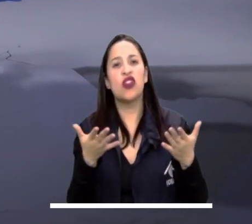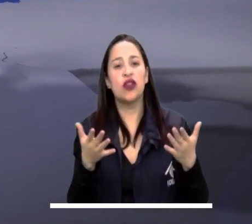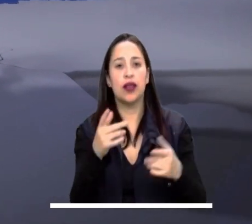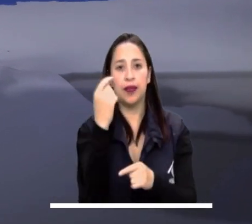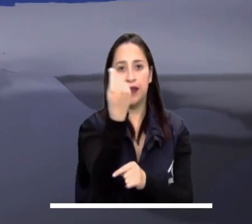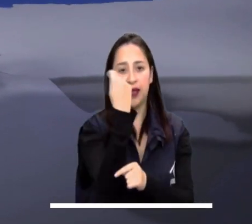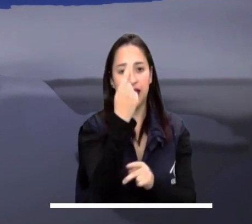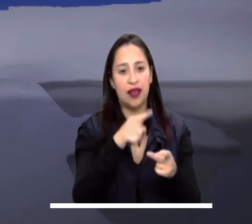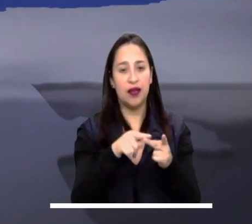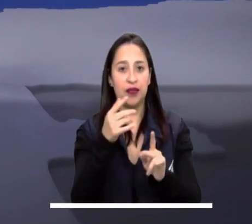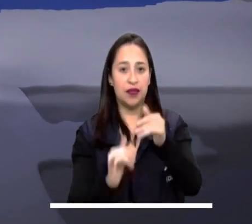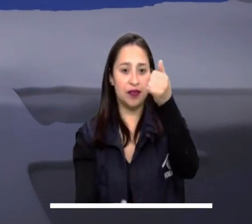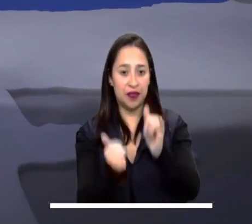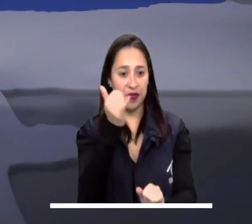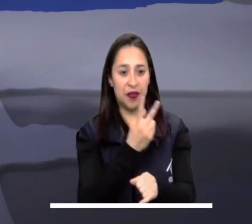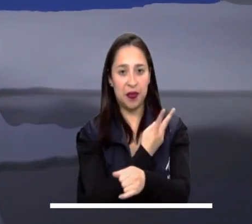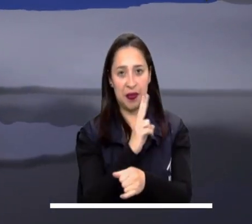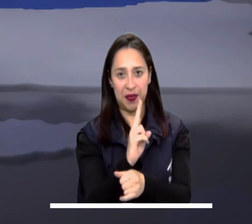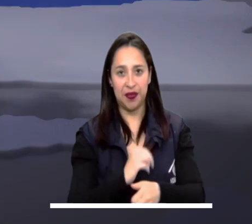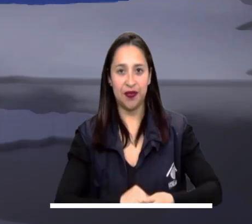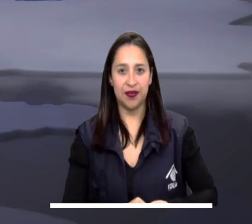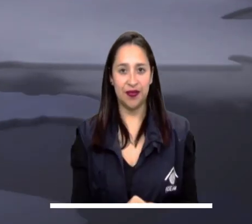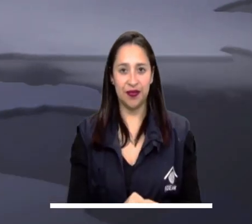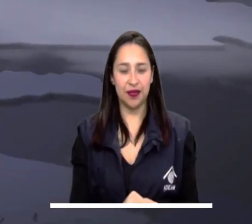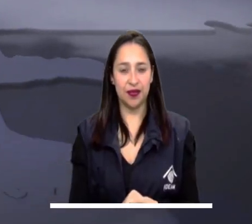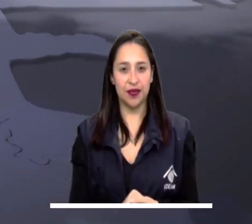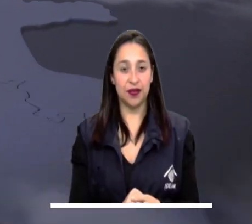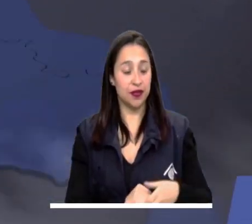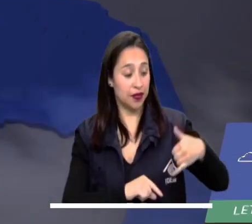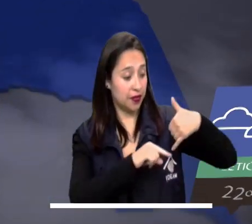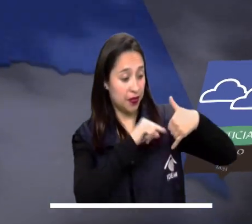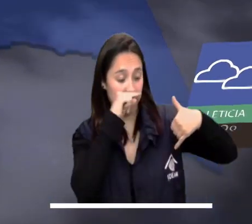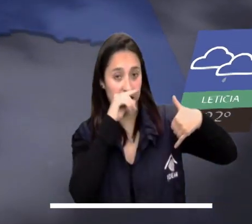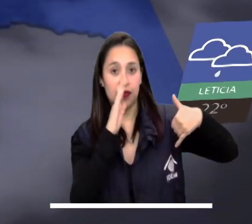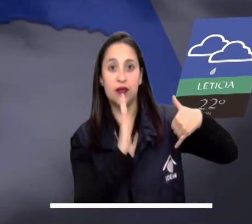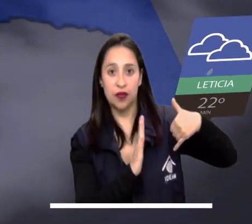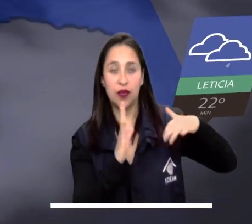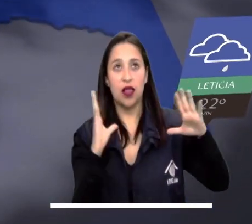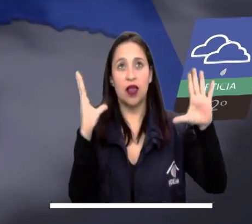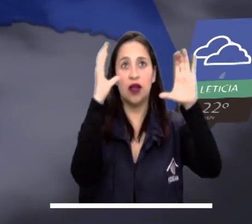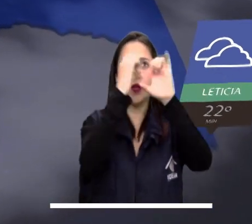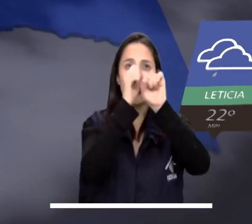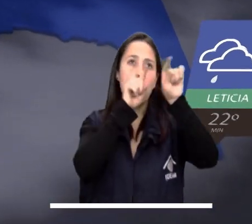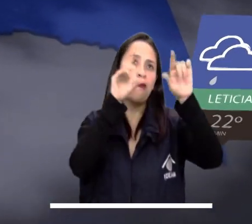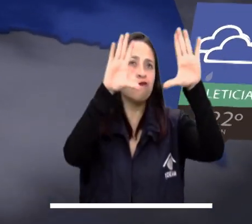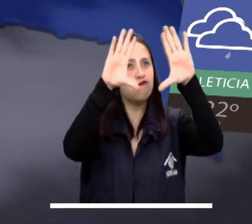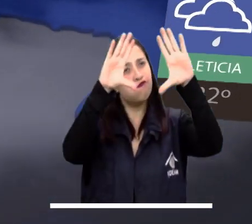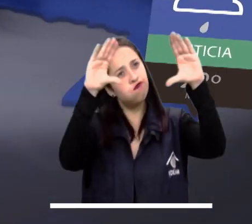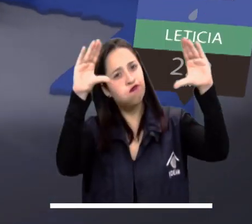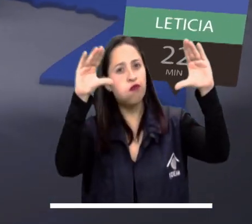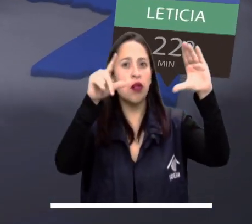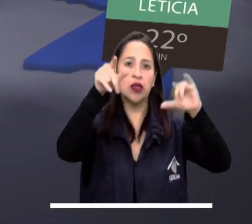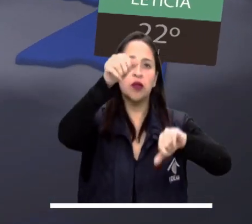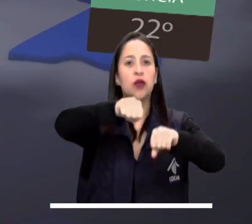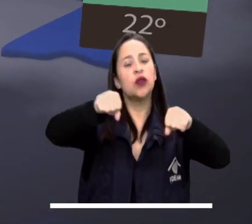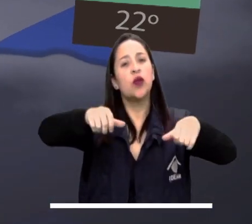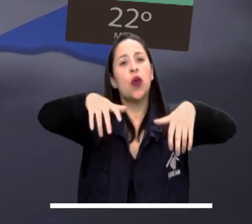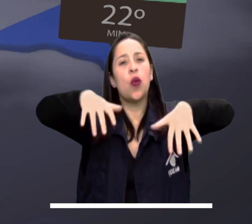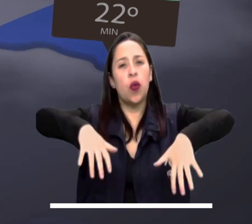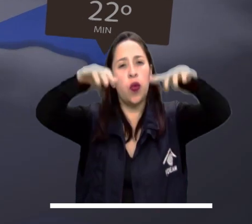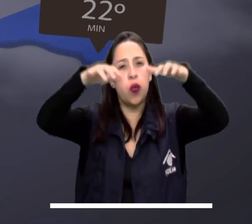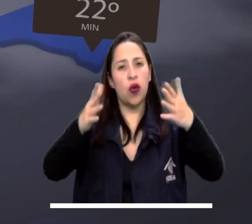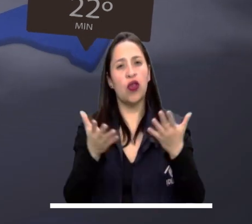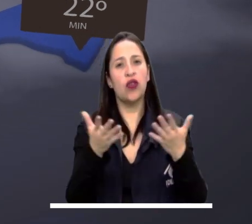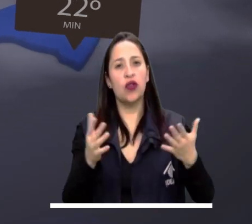sobre el occidente del Meta, Cazanare y Bichada. En la Amazonía la noche traerá consigo nubosidad variable y es